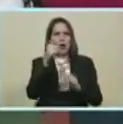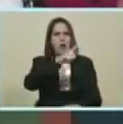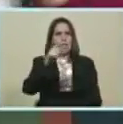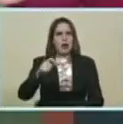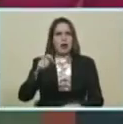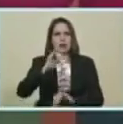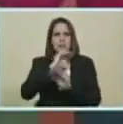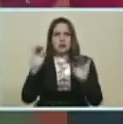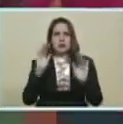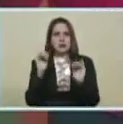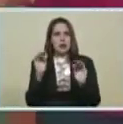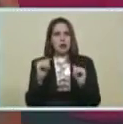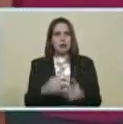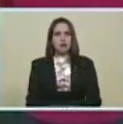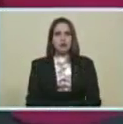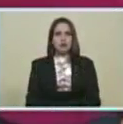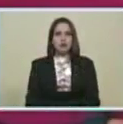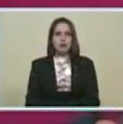Hasta luego Mi presidente